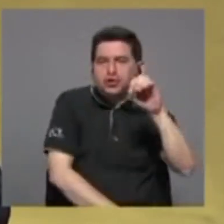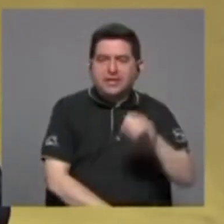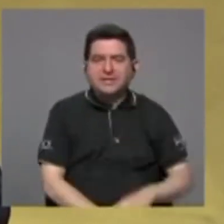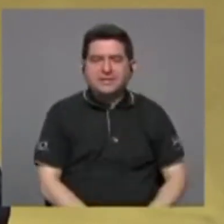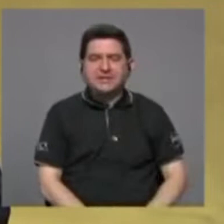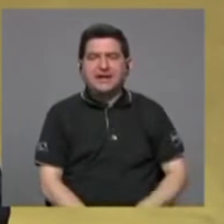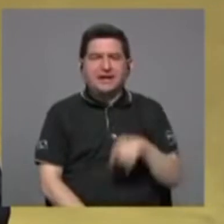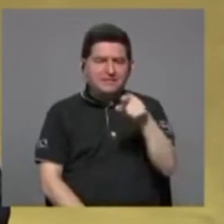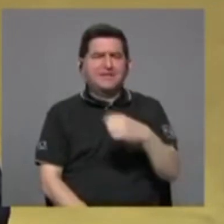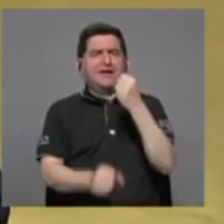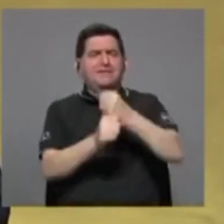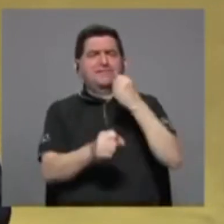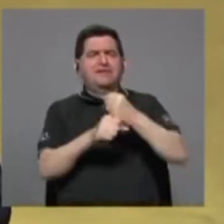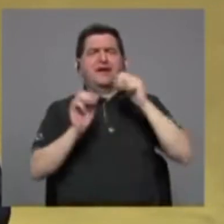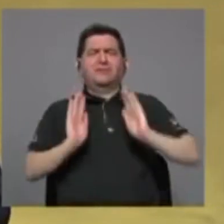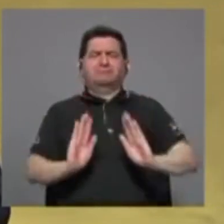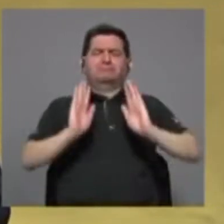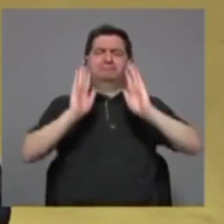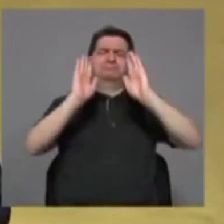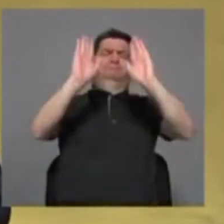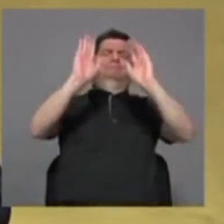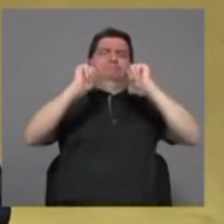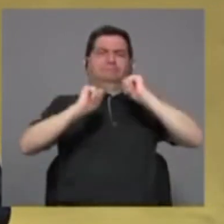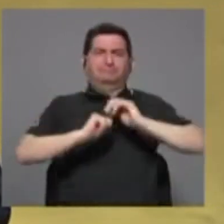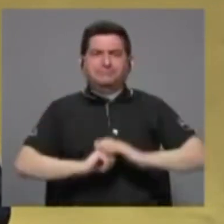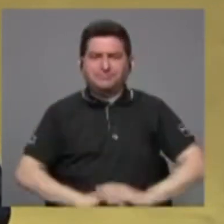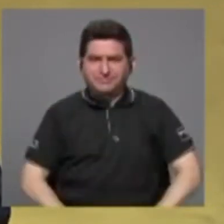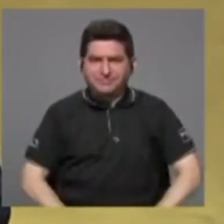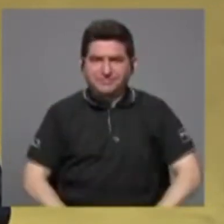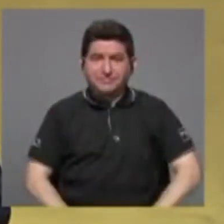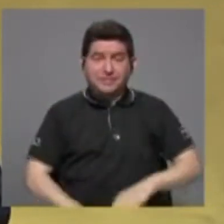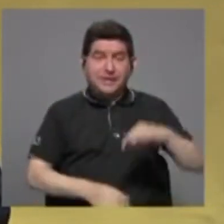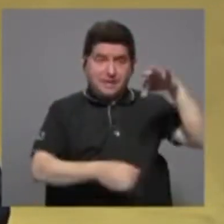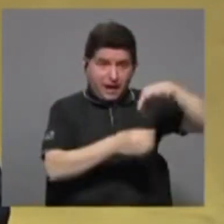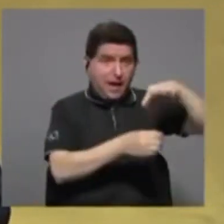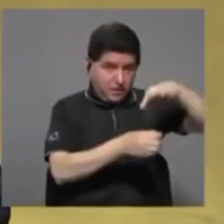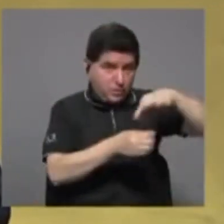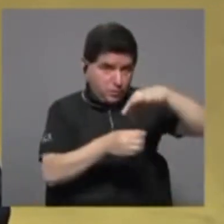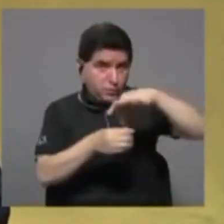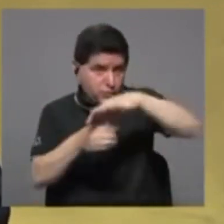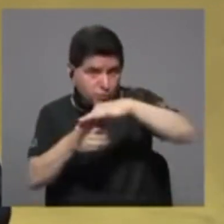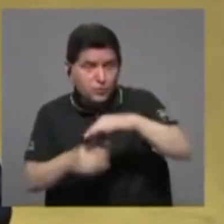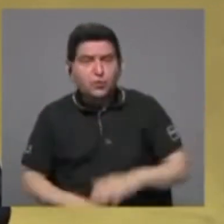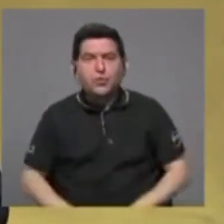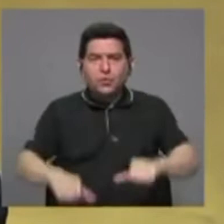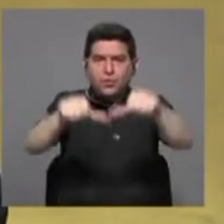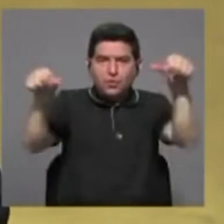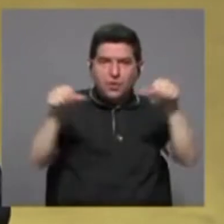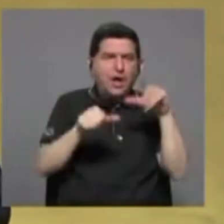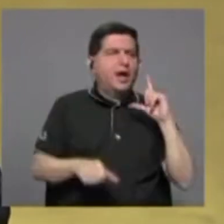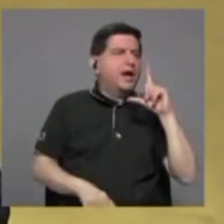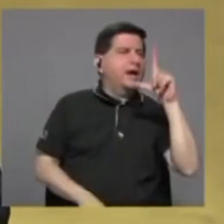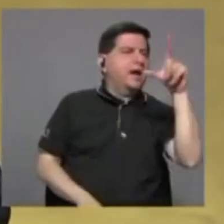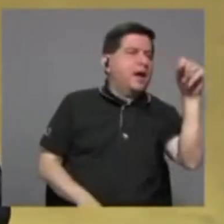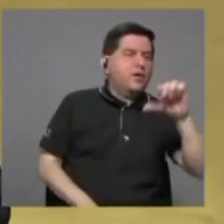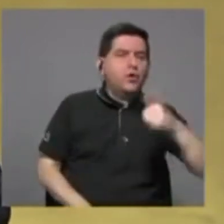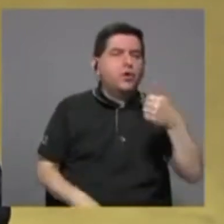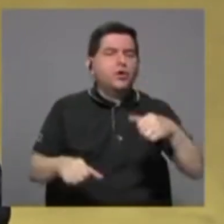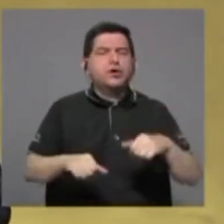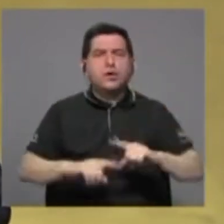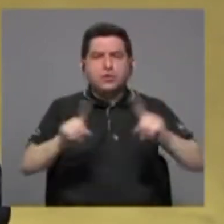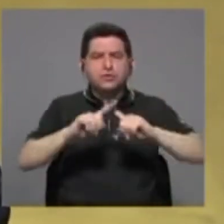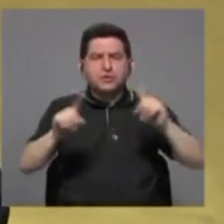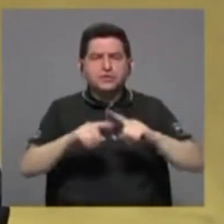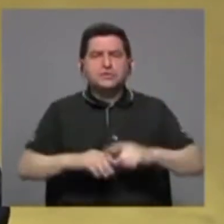fructífera tarea en la agricultura, los ámbitos rurales y lo demás y